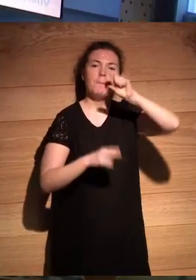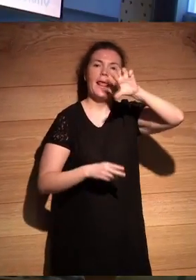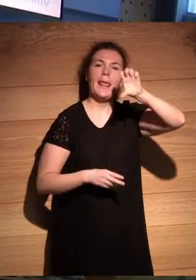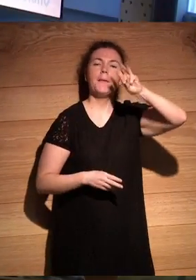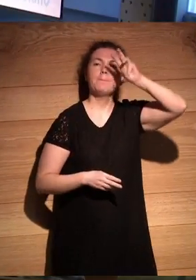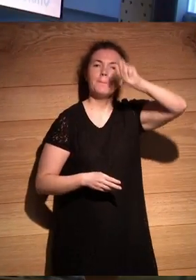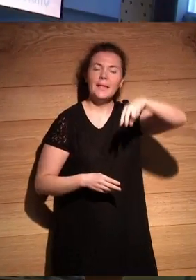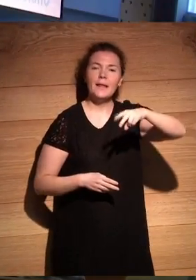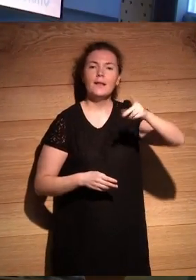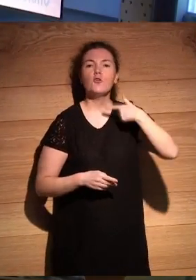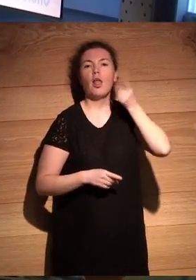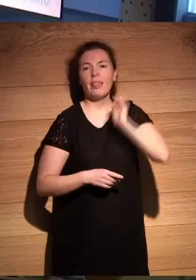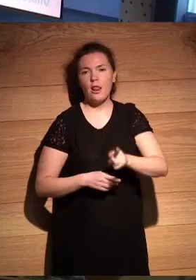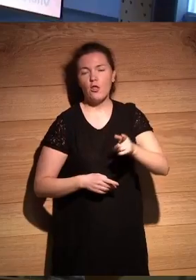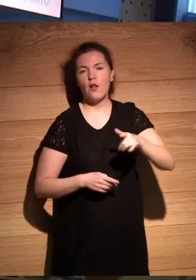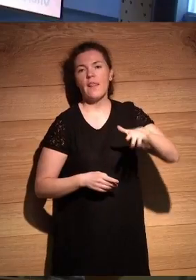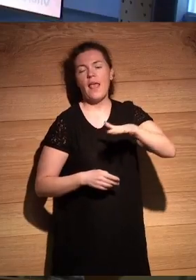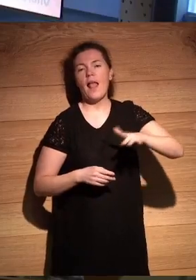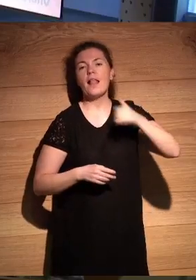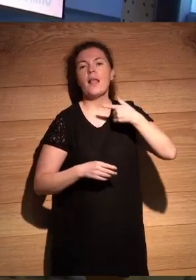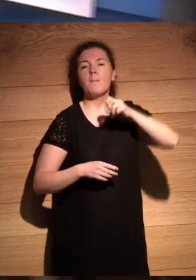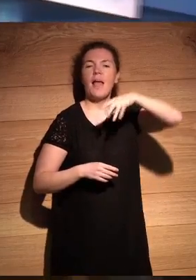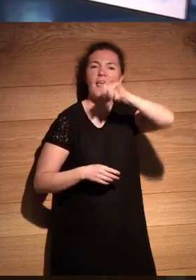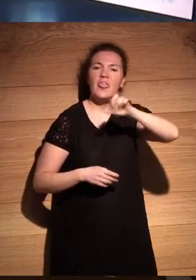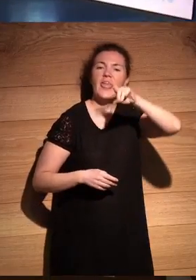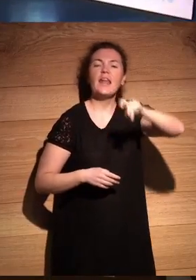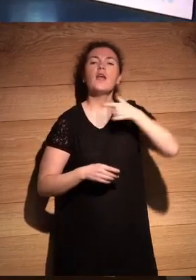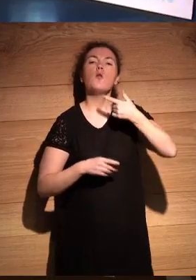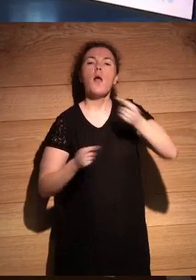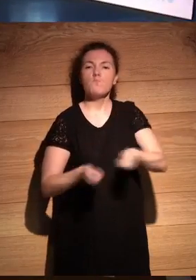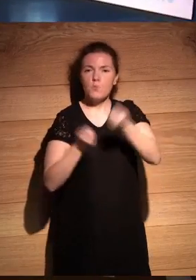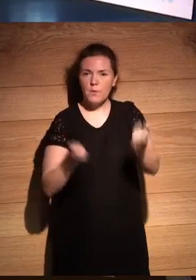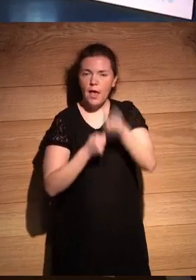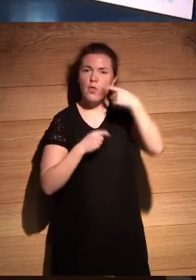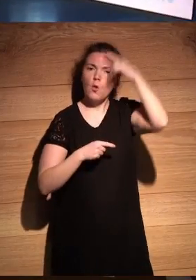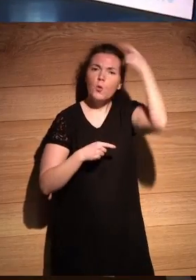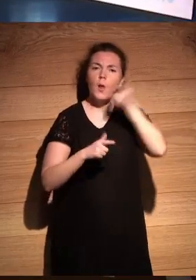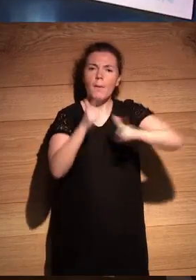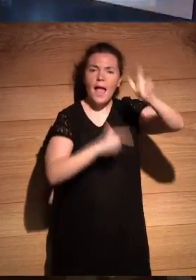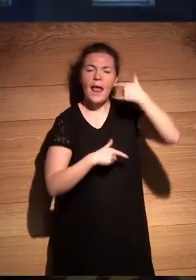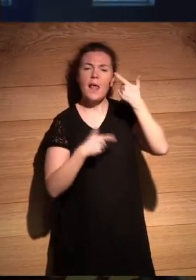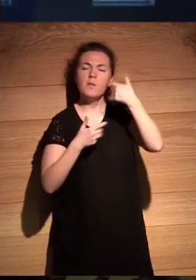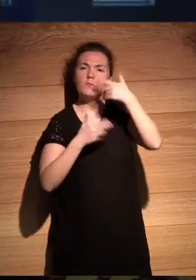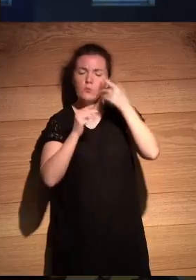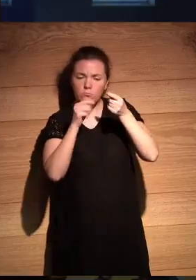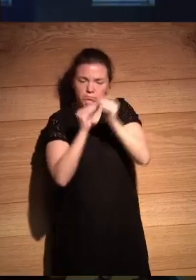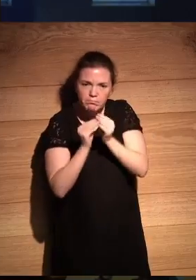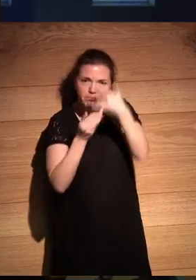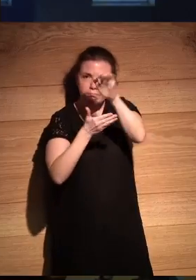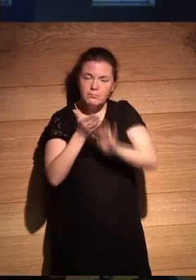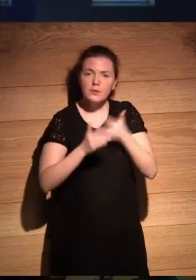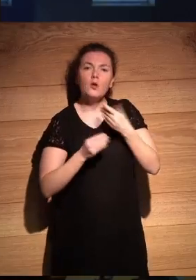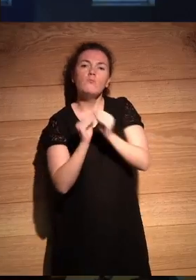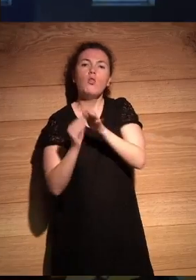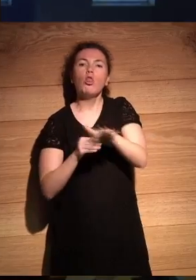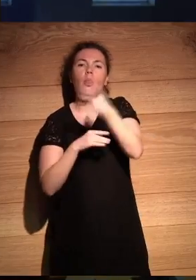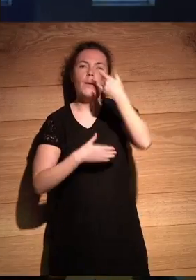soy el director de Altair Magazine, una publicación de cultura viajera y crónica periodística que hacemos desde Barcelona, con